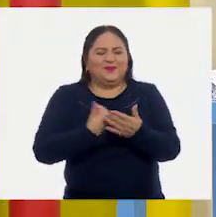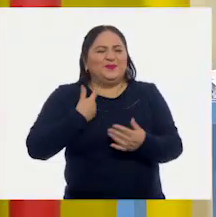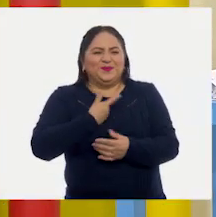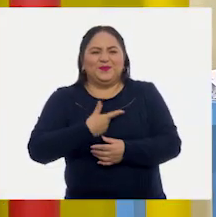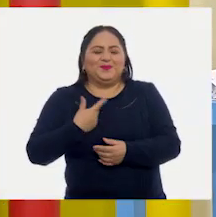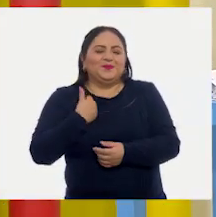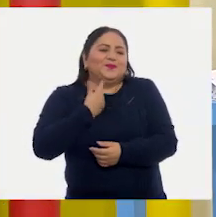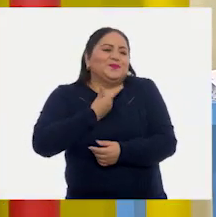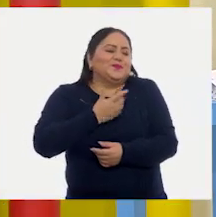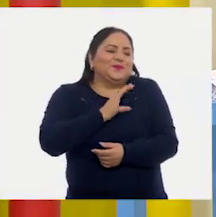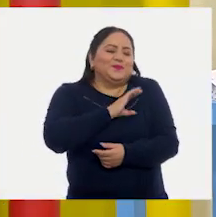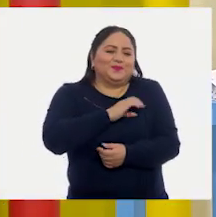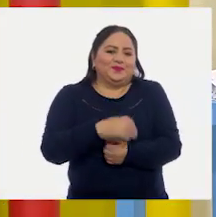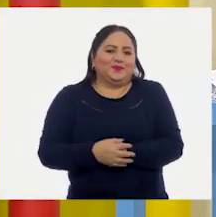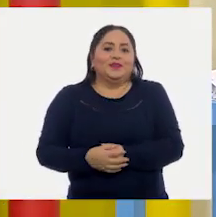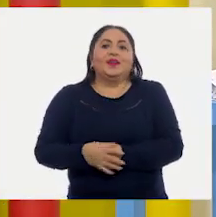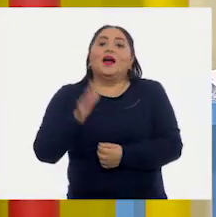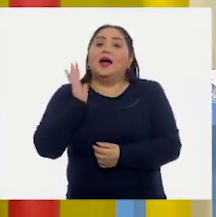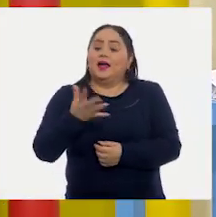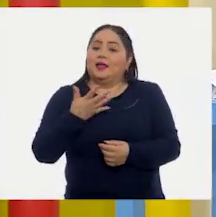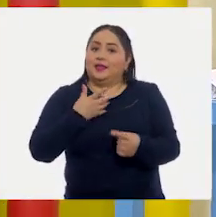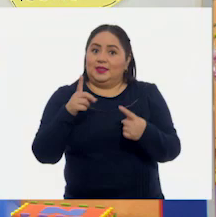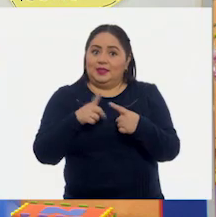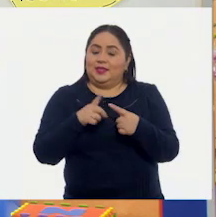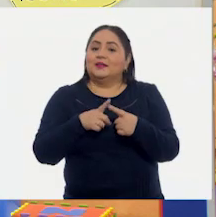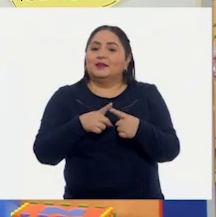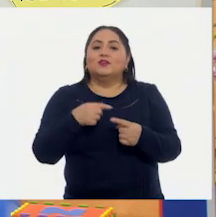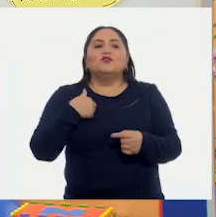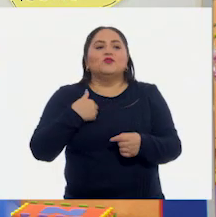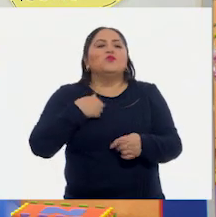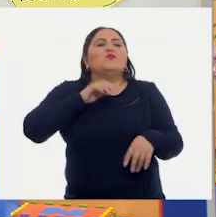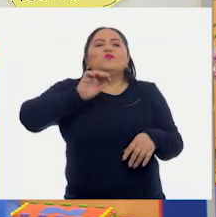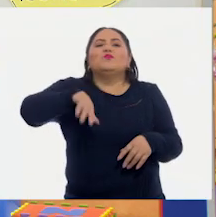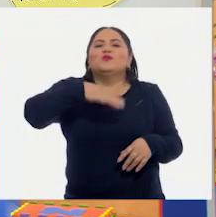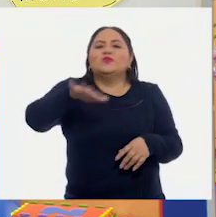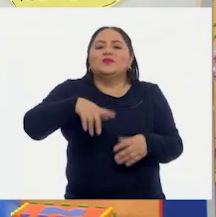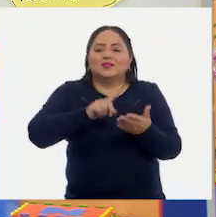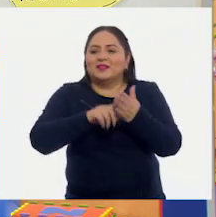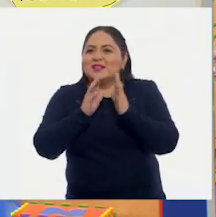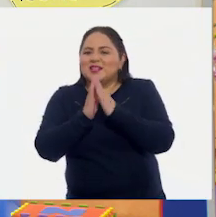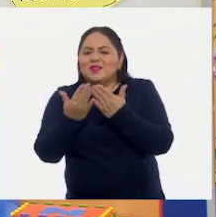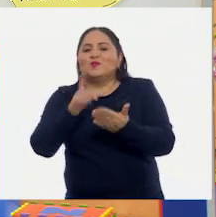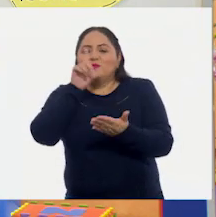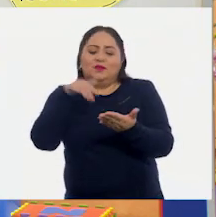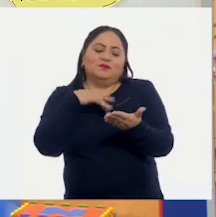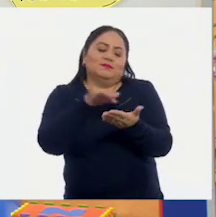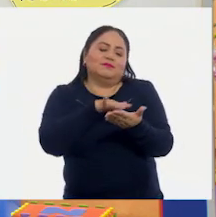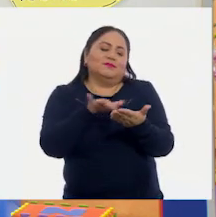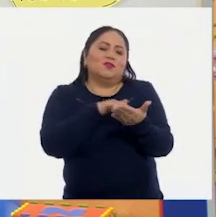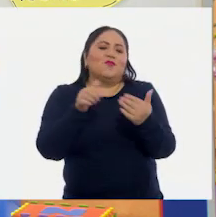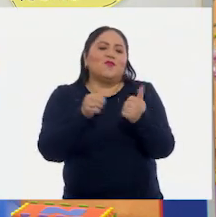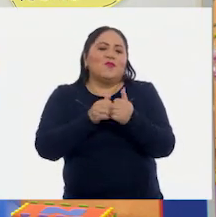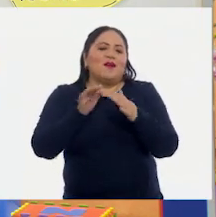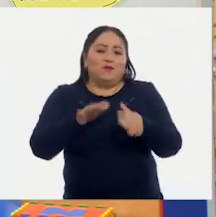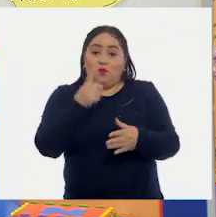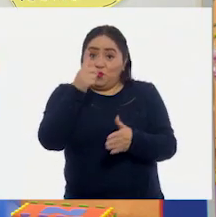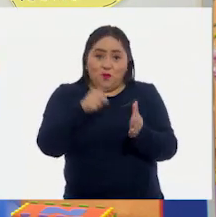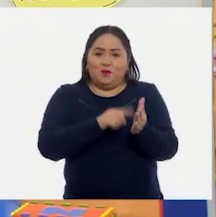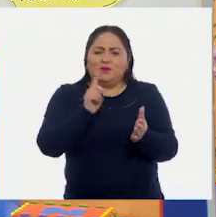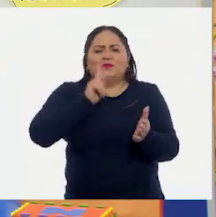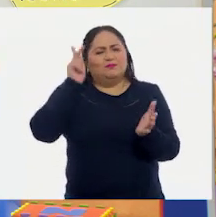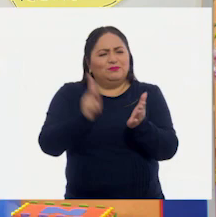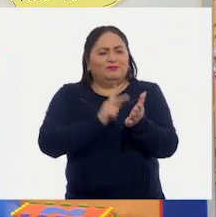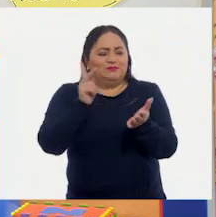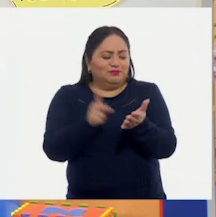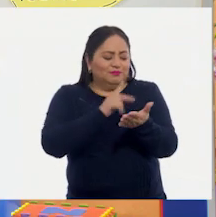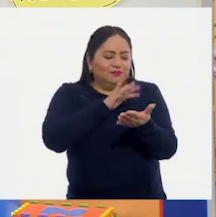muchos perros. Ya tenemos tarea, yo voy a salir y voy a buscar esos textos y los voy a leer completitos. Y no una vez, sino muchas